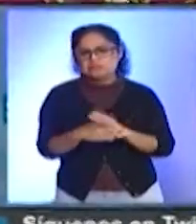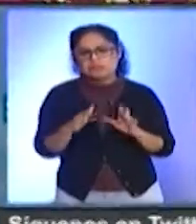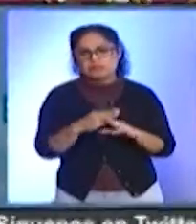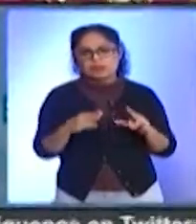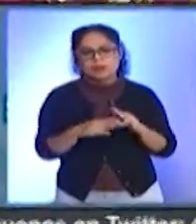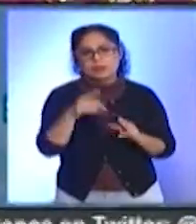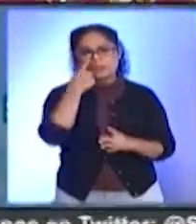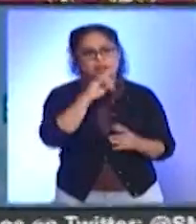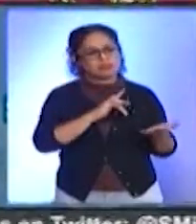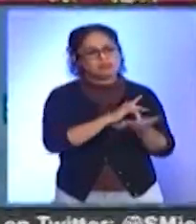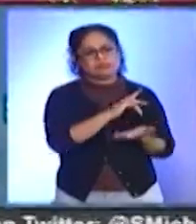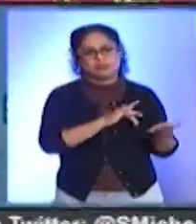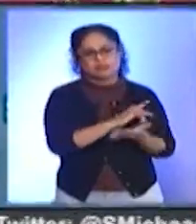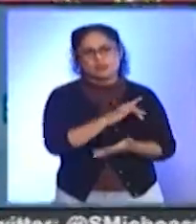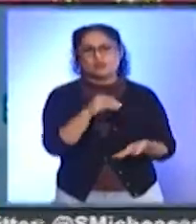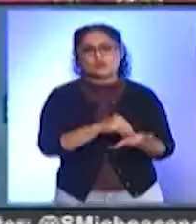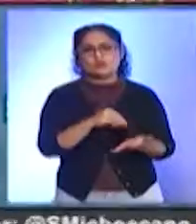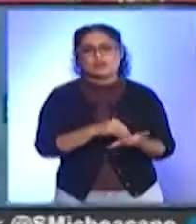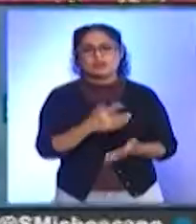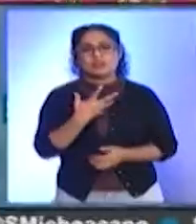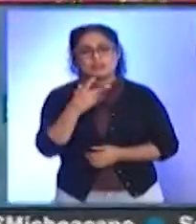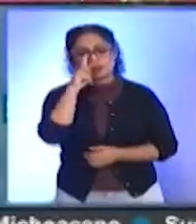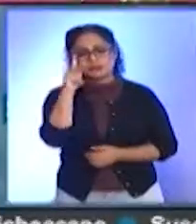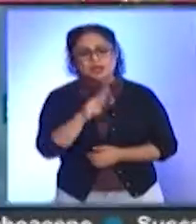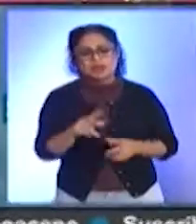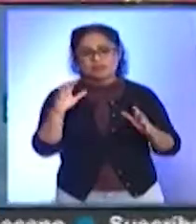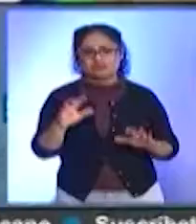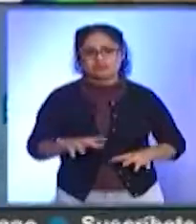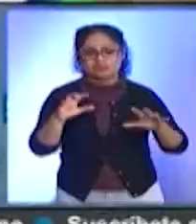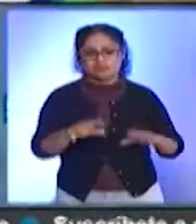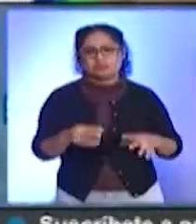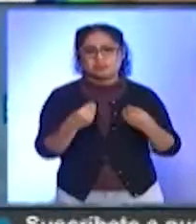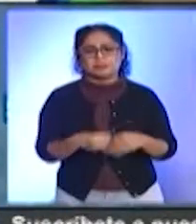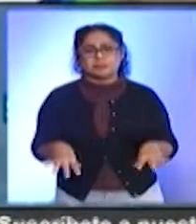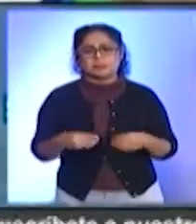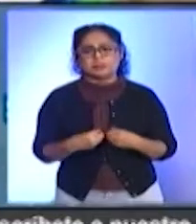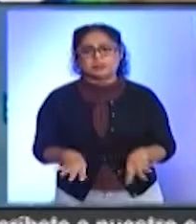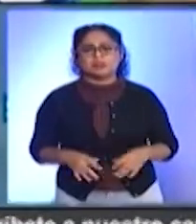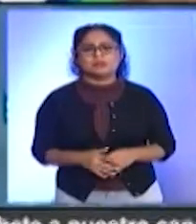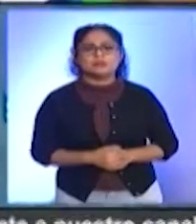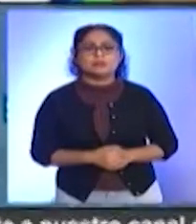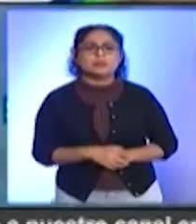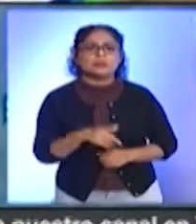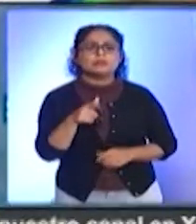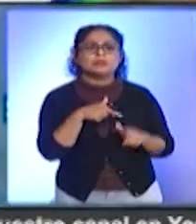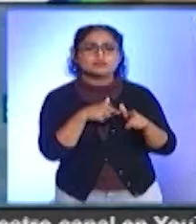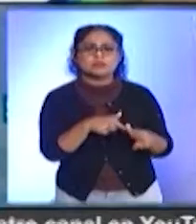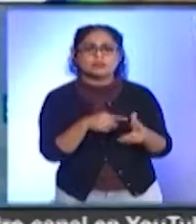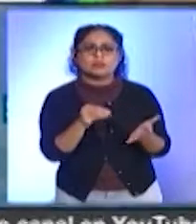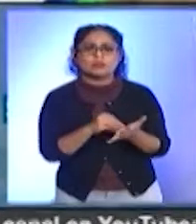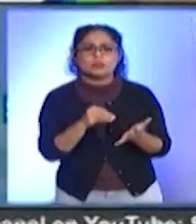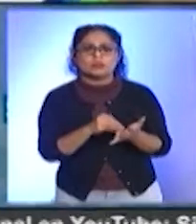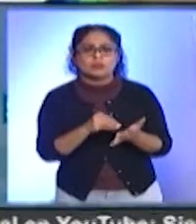de los municipios del oriente de Michoacán que también han tenido afectaciones por las lluvias. Vamos a seguir todavía con